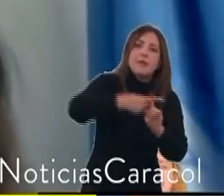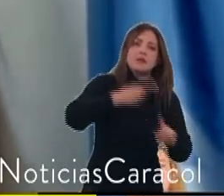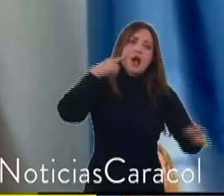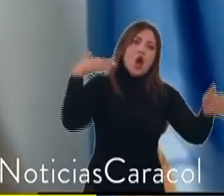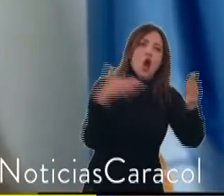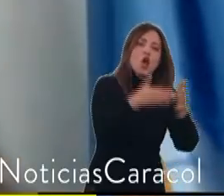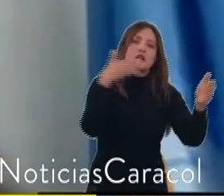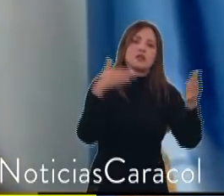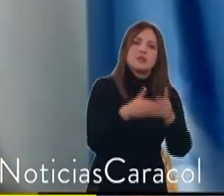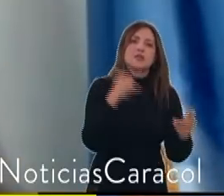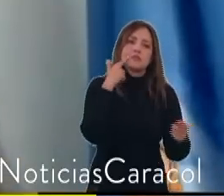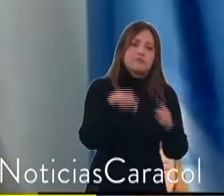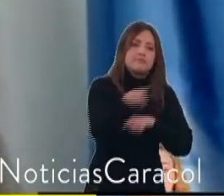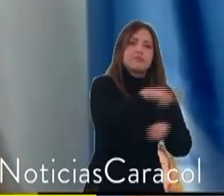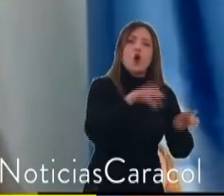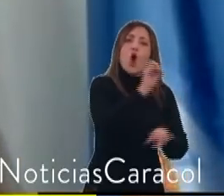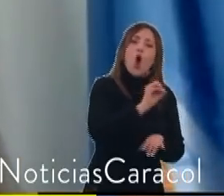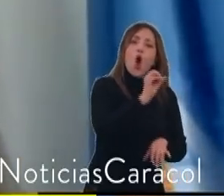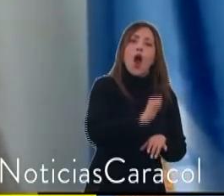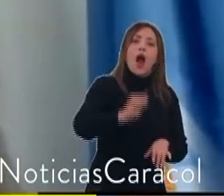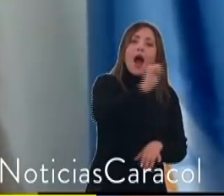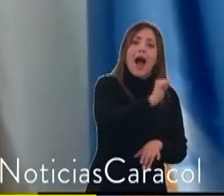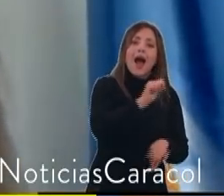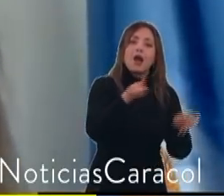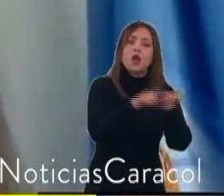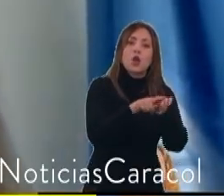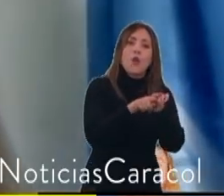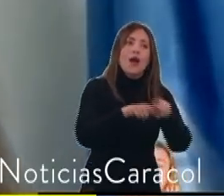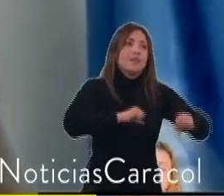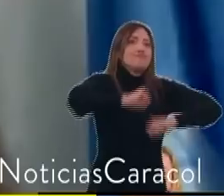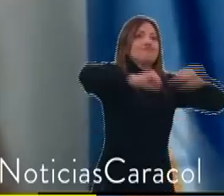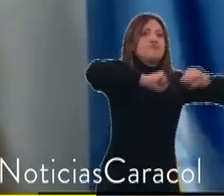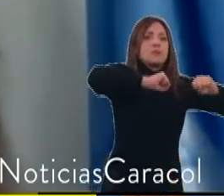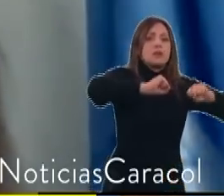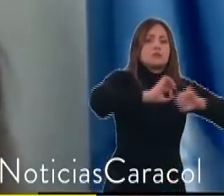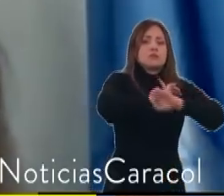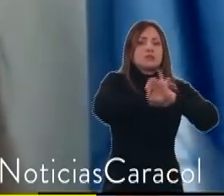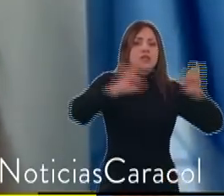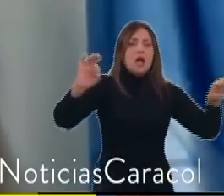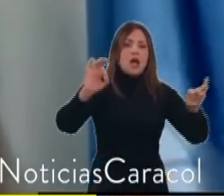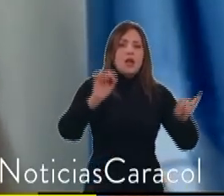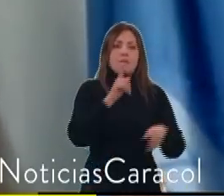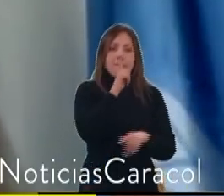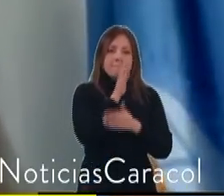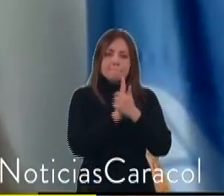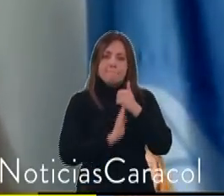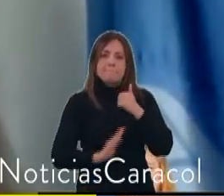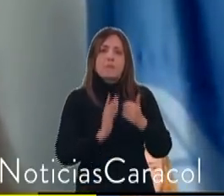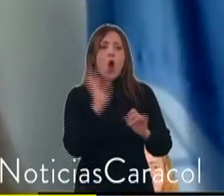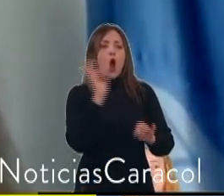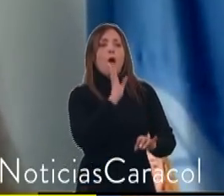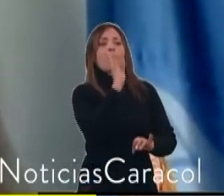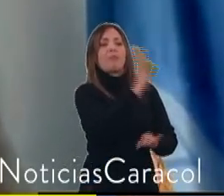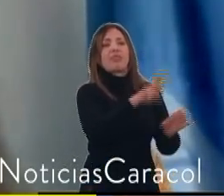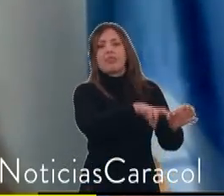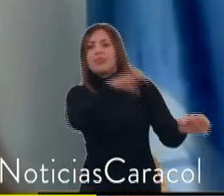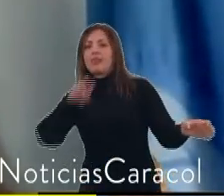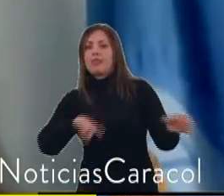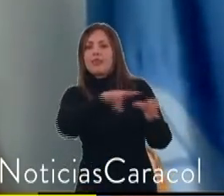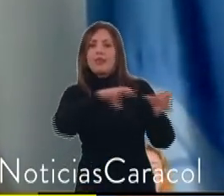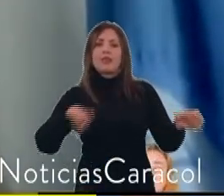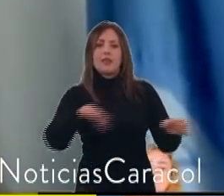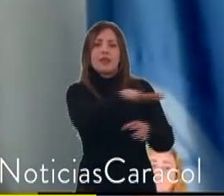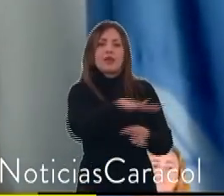que la y los defensores bajen su perfil, pongan fin a su activismo o abandonen sus comunidades o incluso